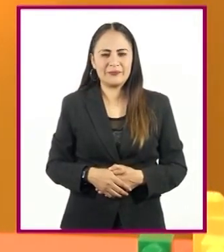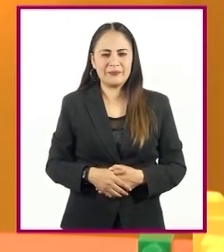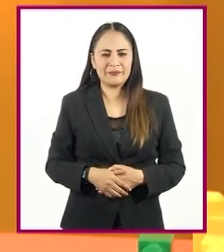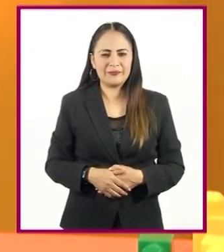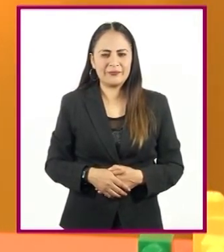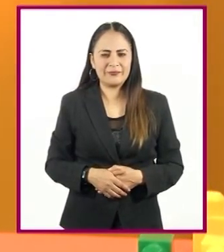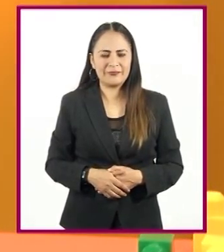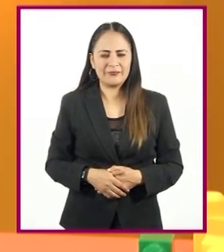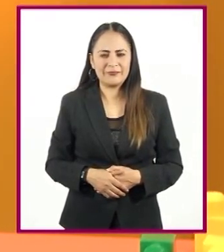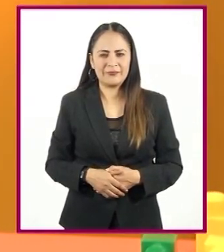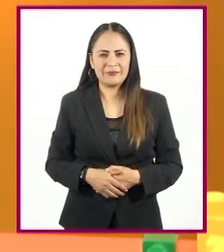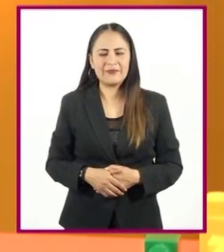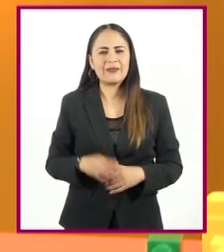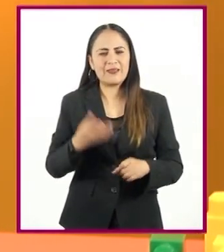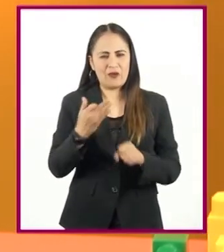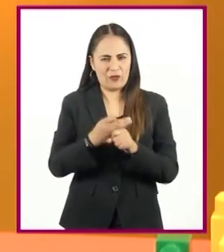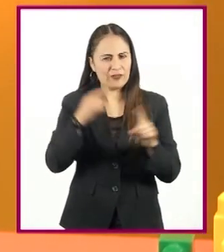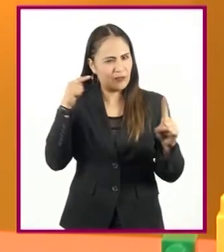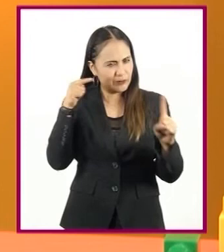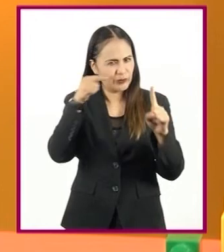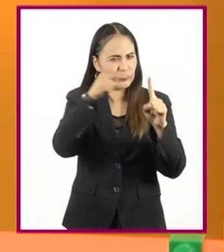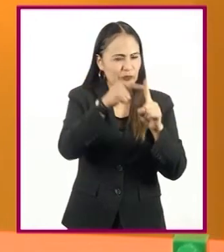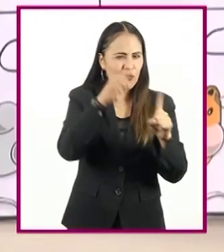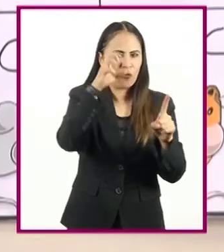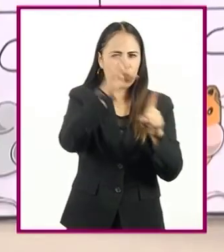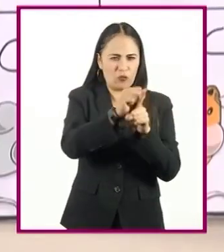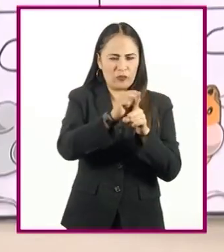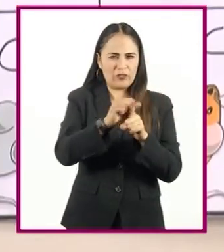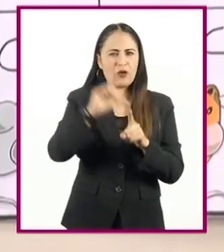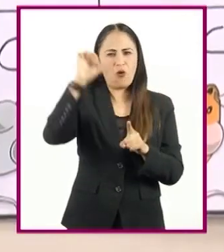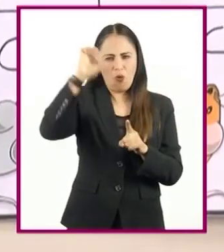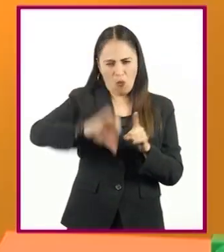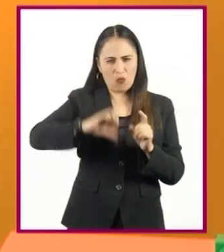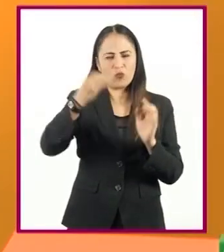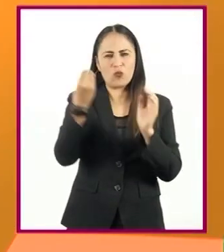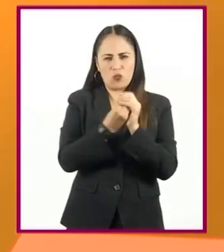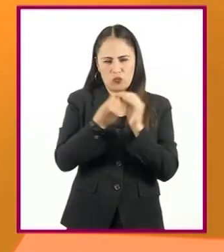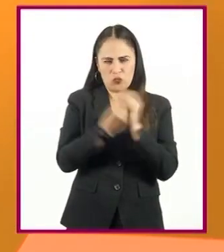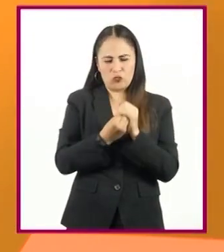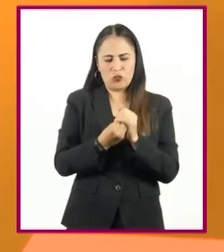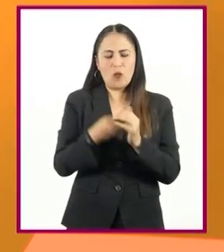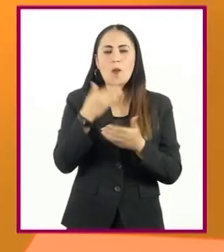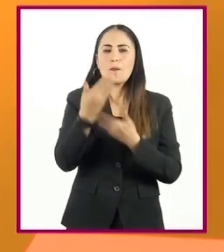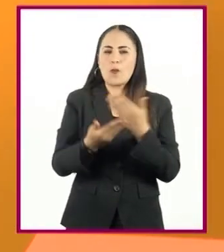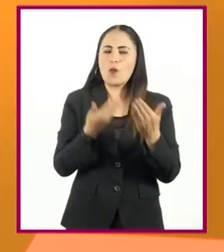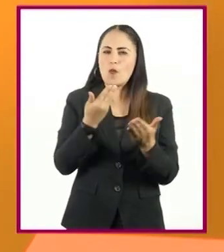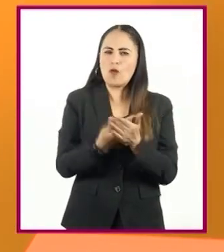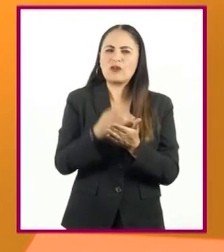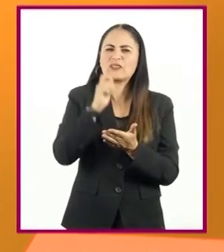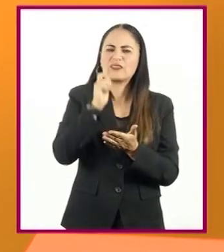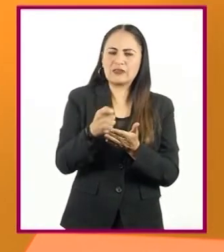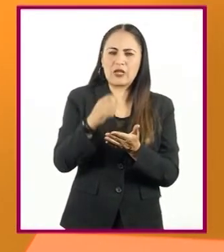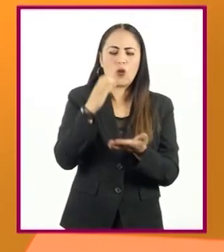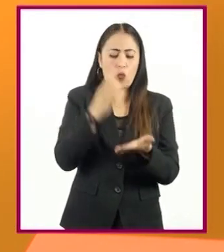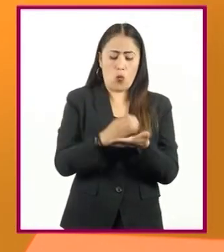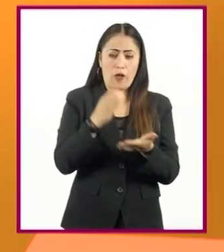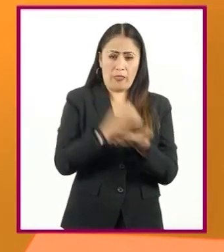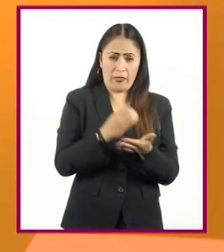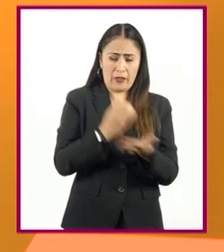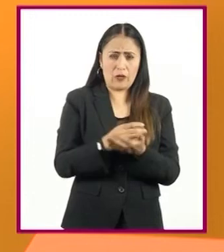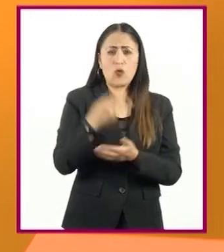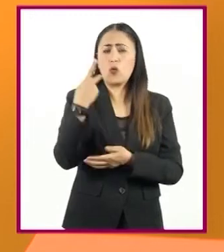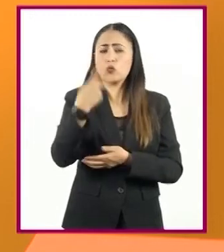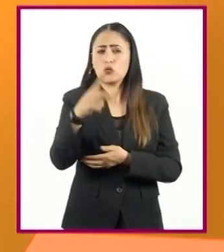Es hora del reto. De esta sesión, les proponemos anotar en su cuaderno sus características